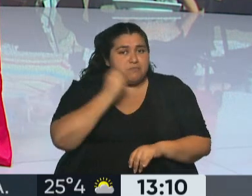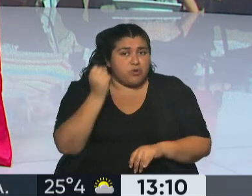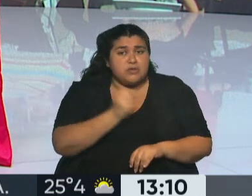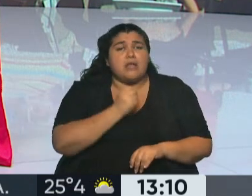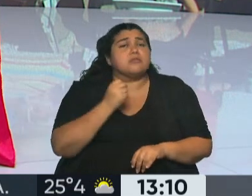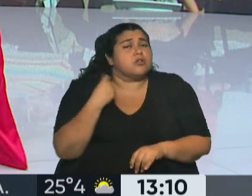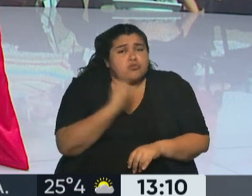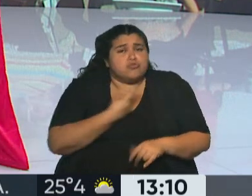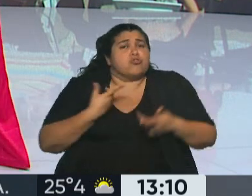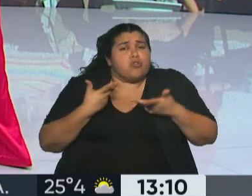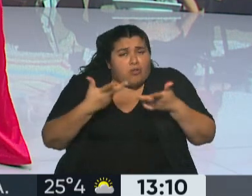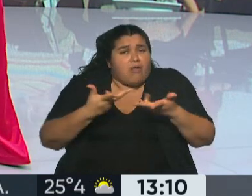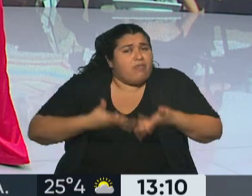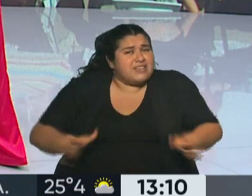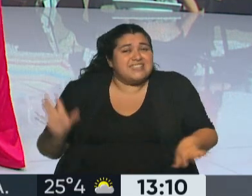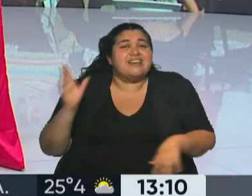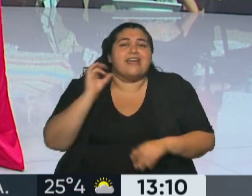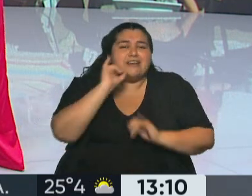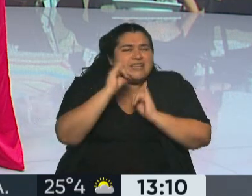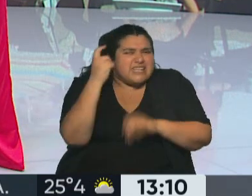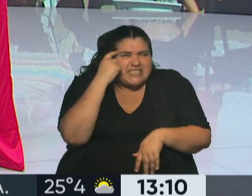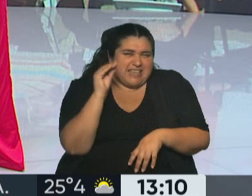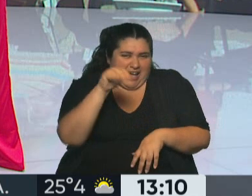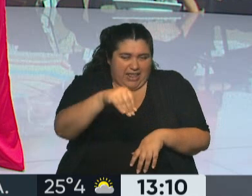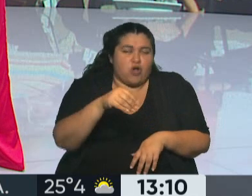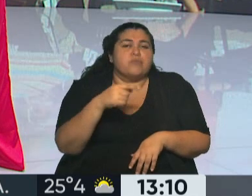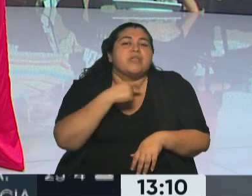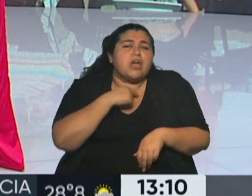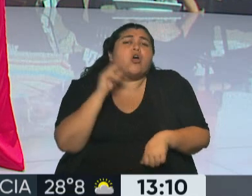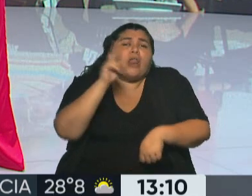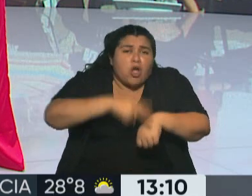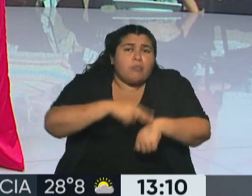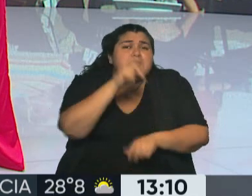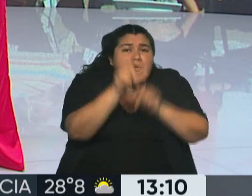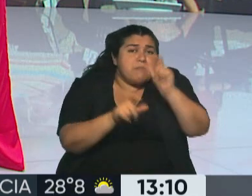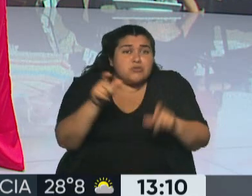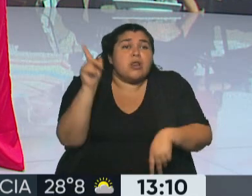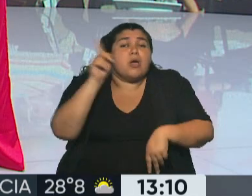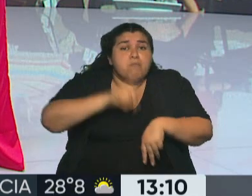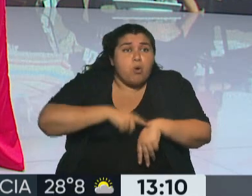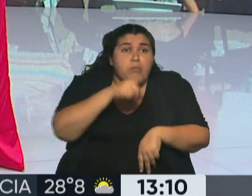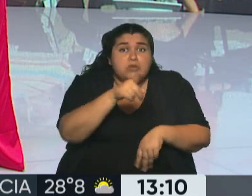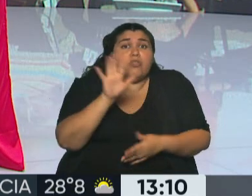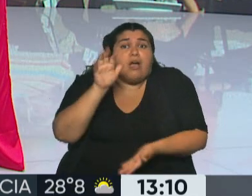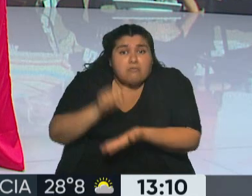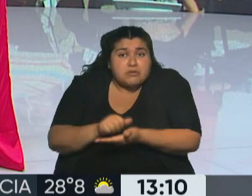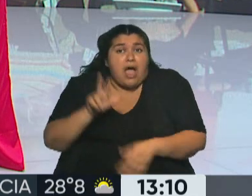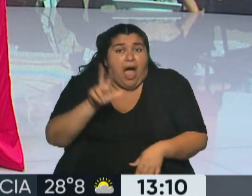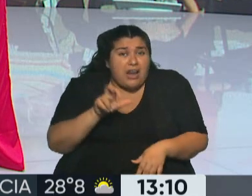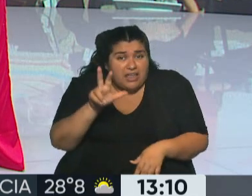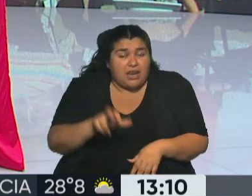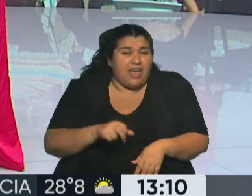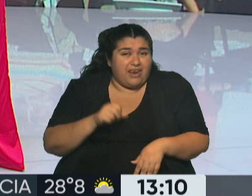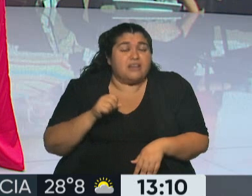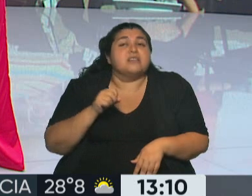simplemente 10 segunditos sugerir, recomendar a la gente que a la hora de contratar un alquiler temporario,